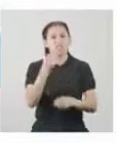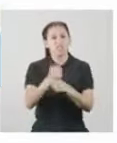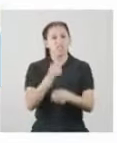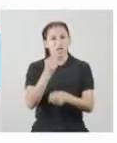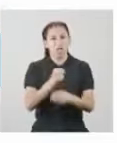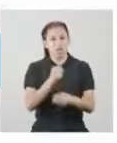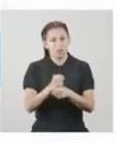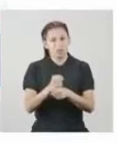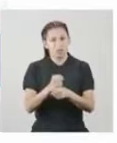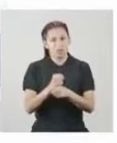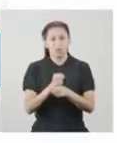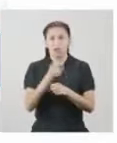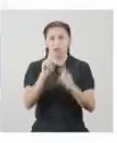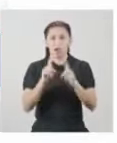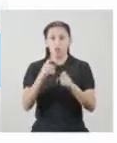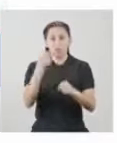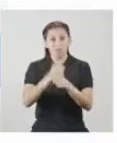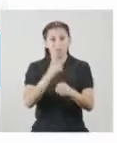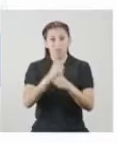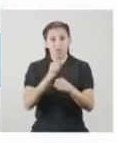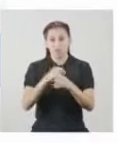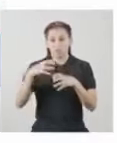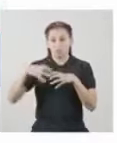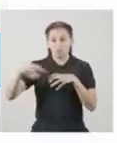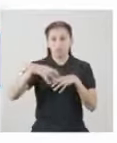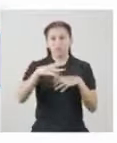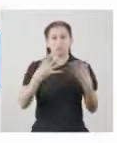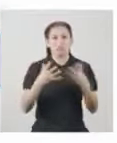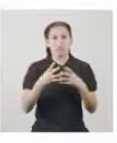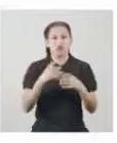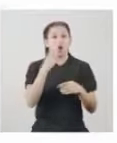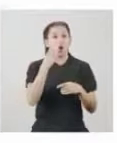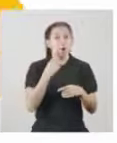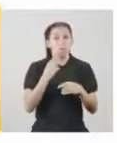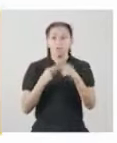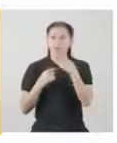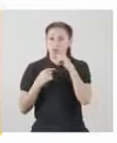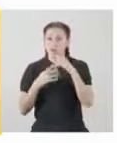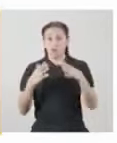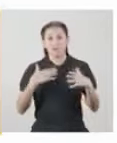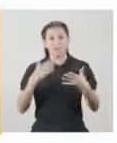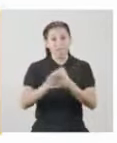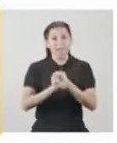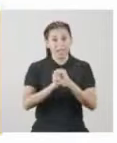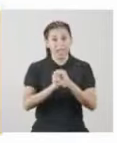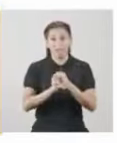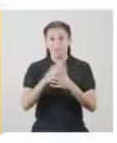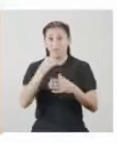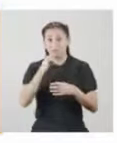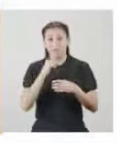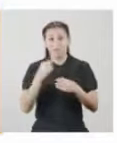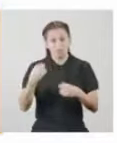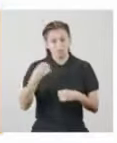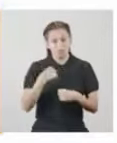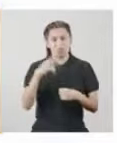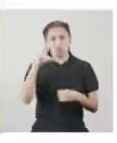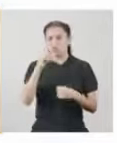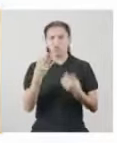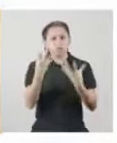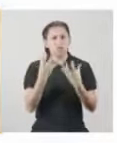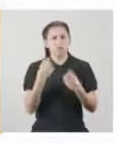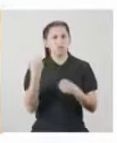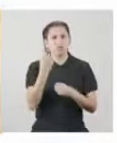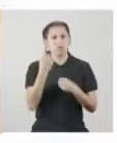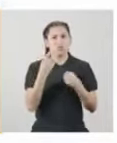La mayoría de las labores están mal distribuidas Entre hombres y mujeres Mis amigas y yo no queremos dedicarnos